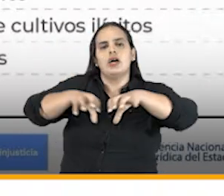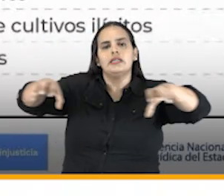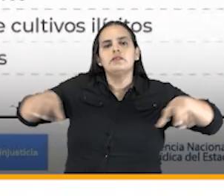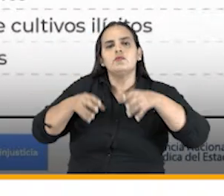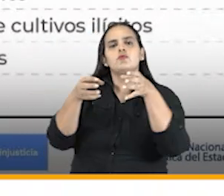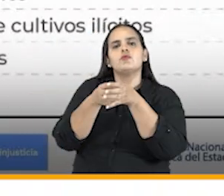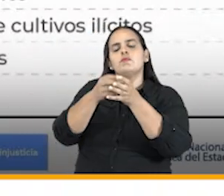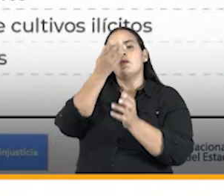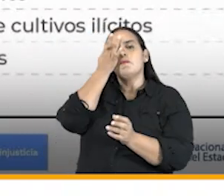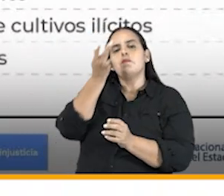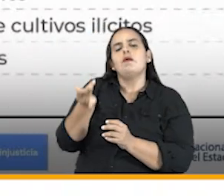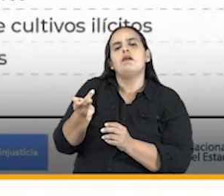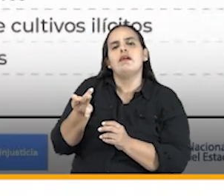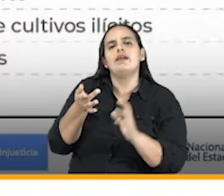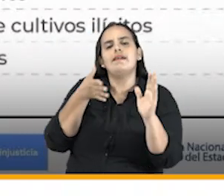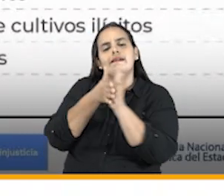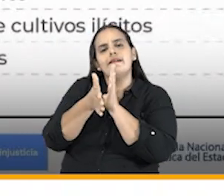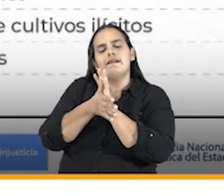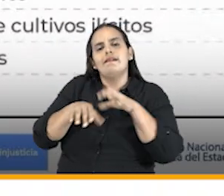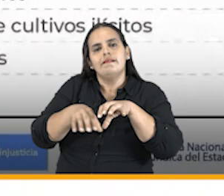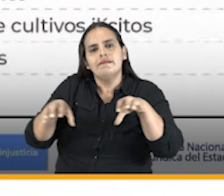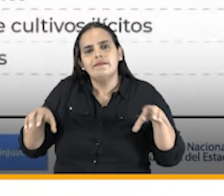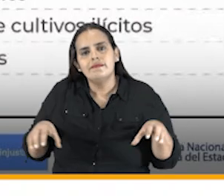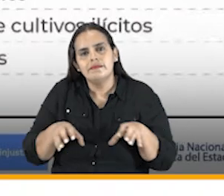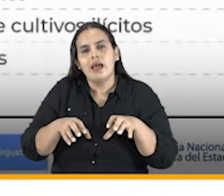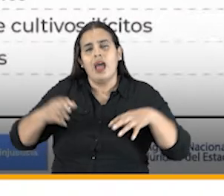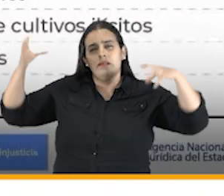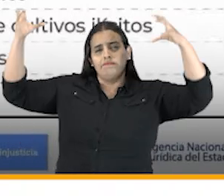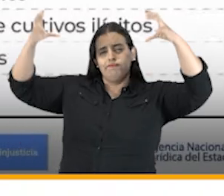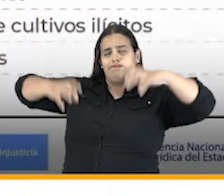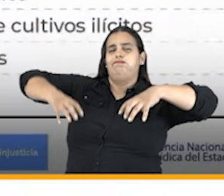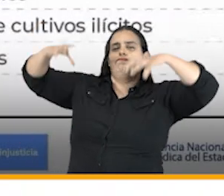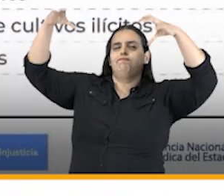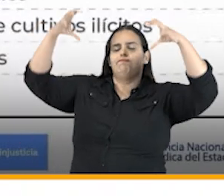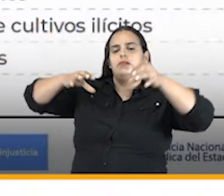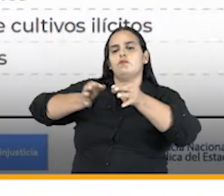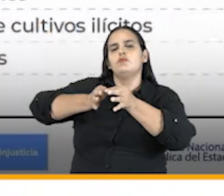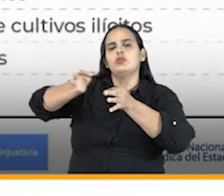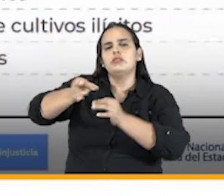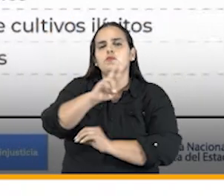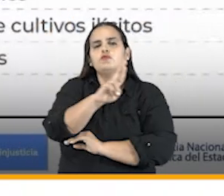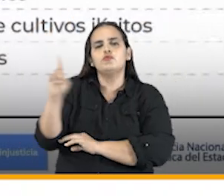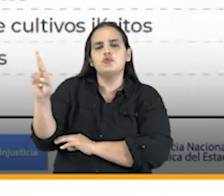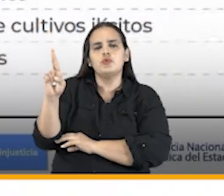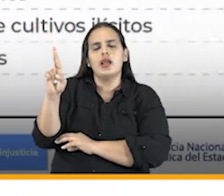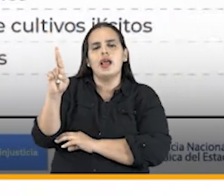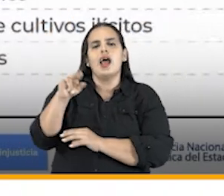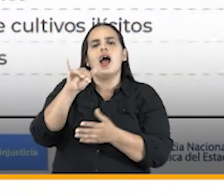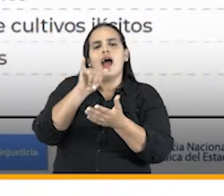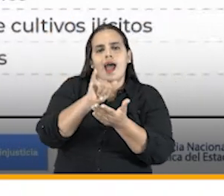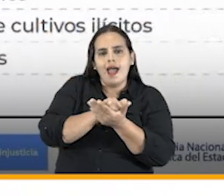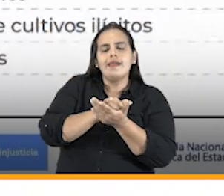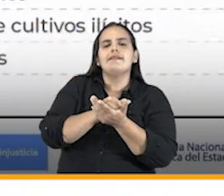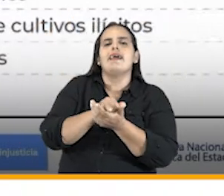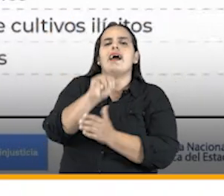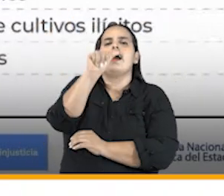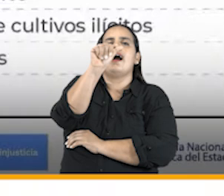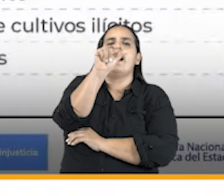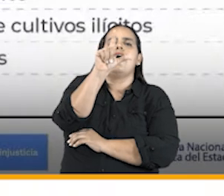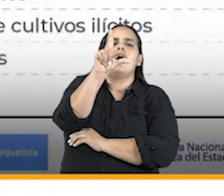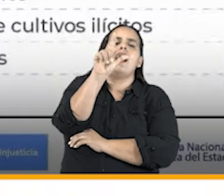la ola invernal en el municipio del sur del Atlántico por 3.5 billones